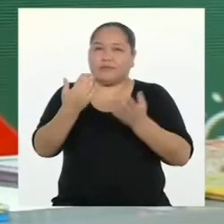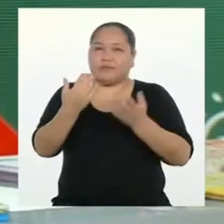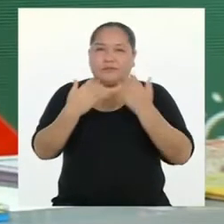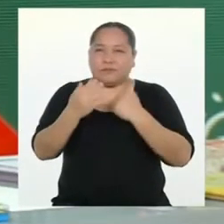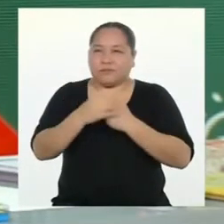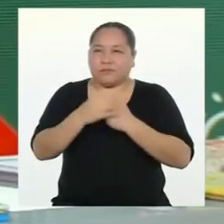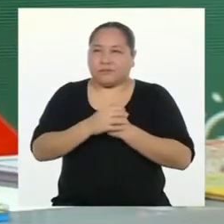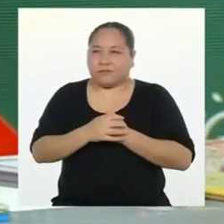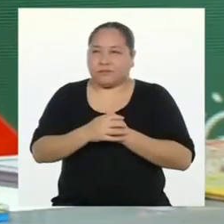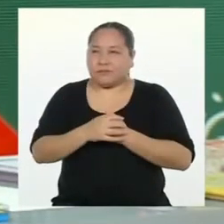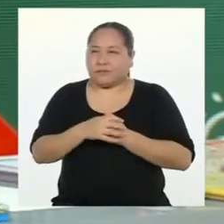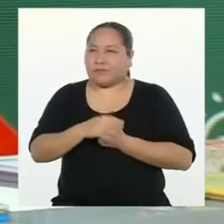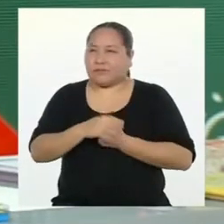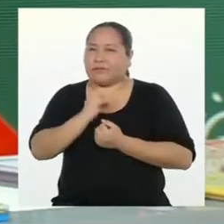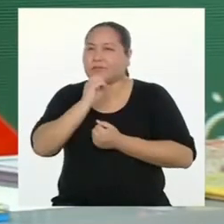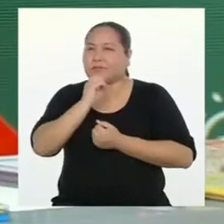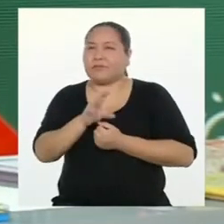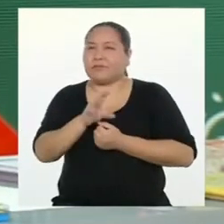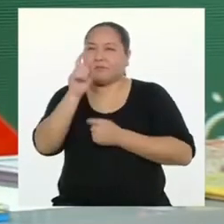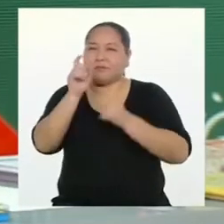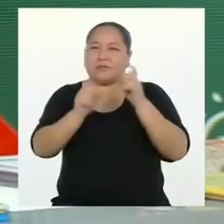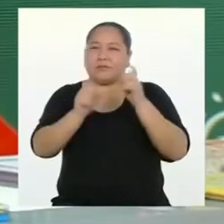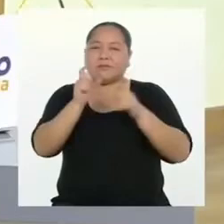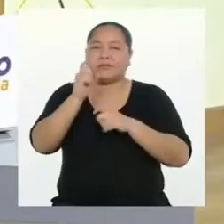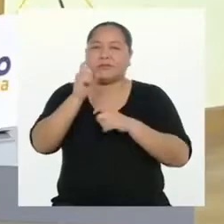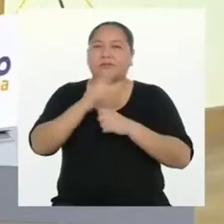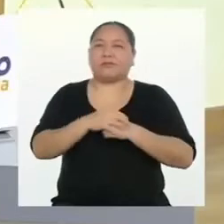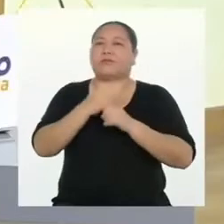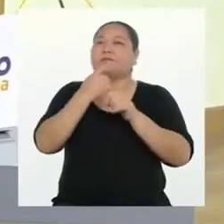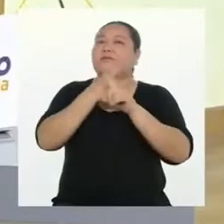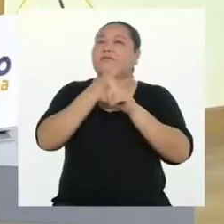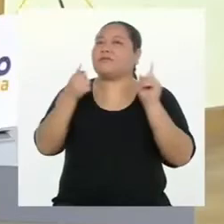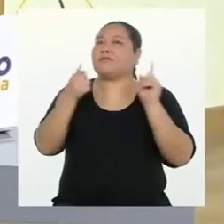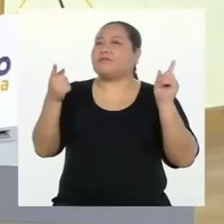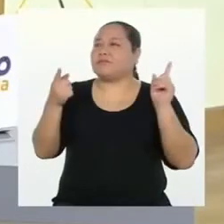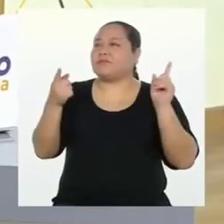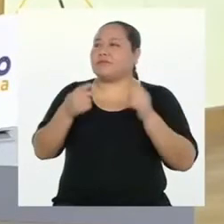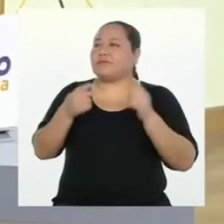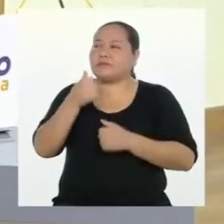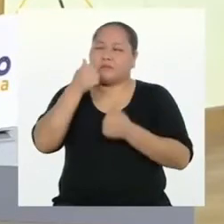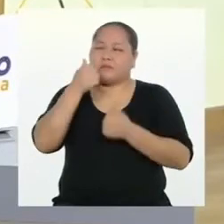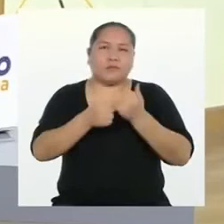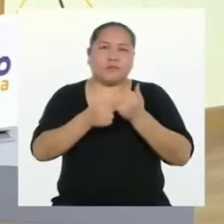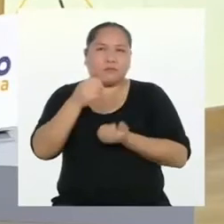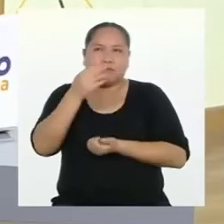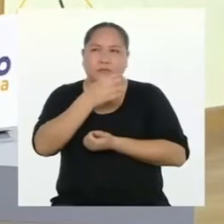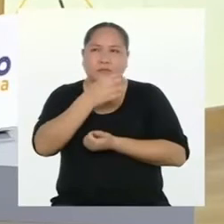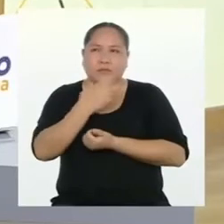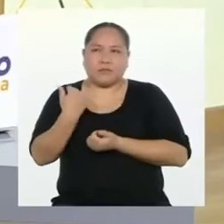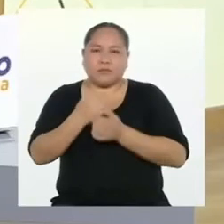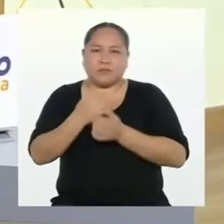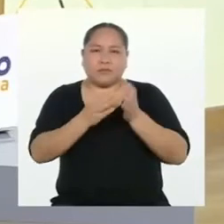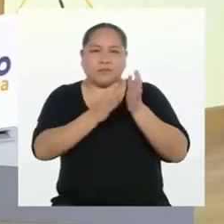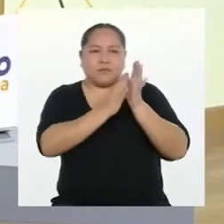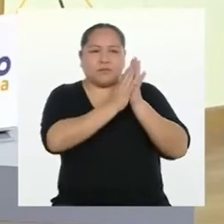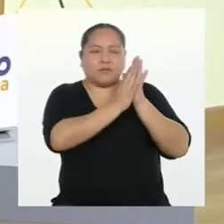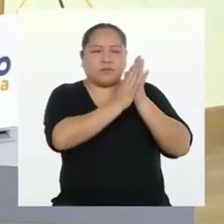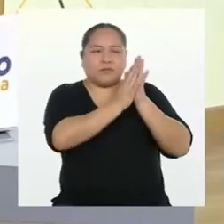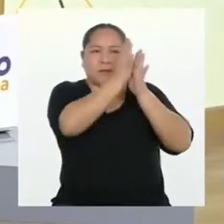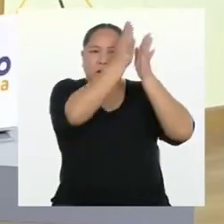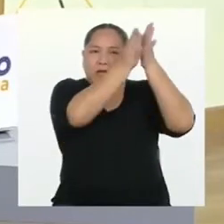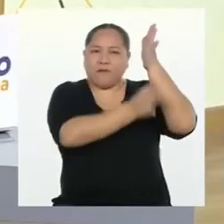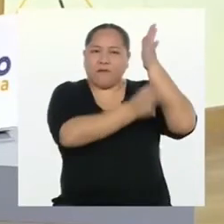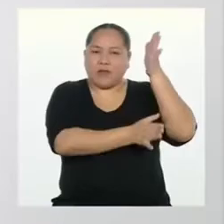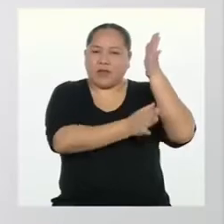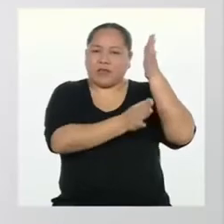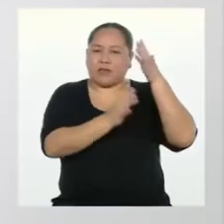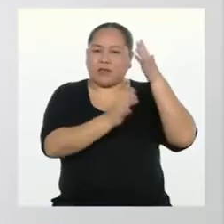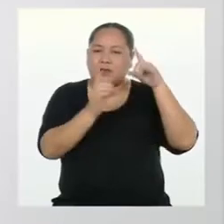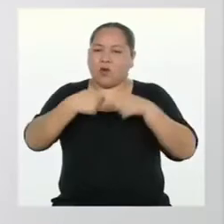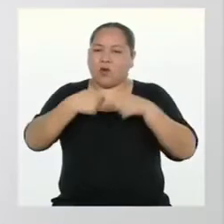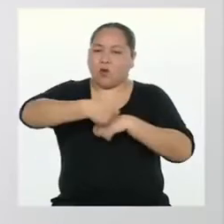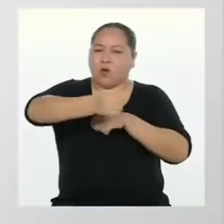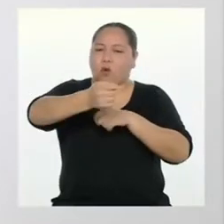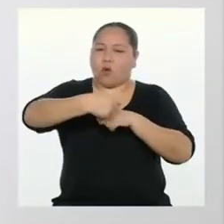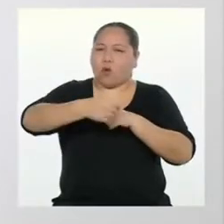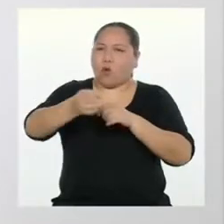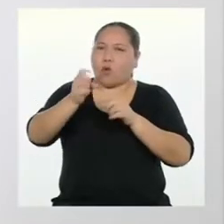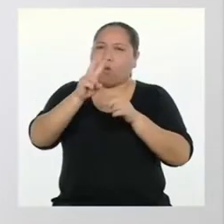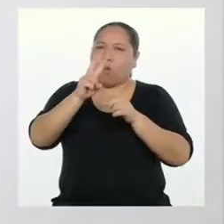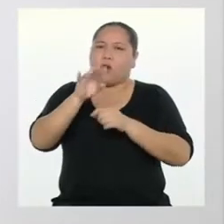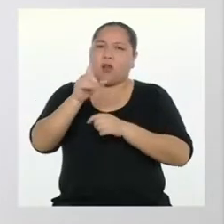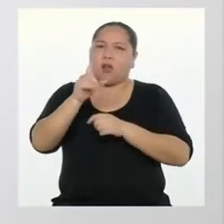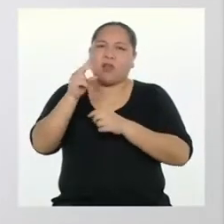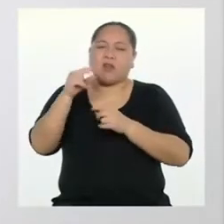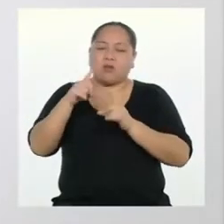y persuadir a nuestros destinatarios. Pero, ¿qué sería más efectivo? ¿Hacer un afiche, un volante o una tarjeta? Para